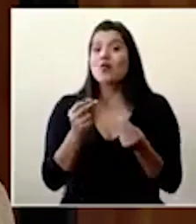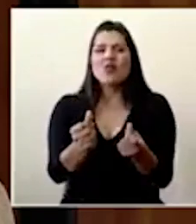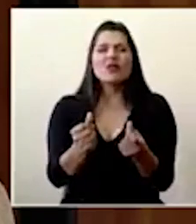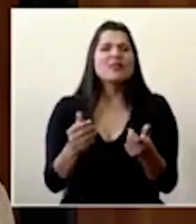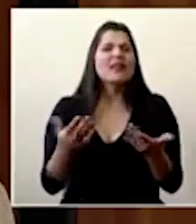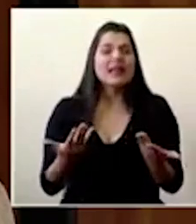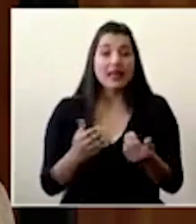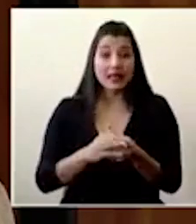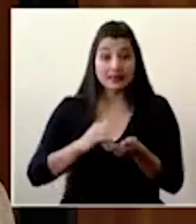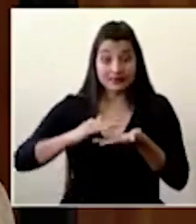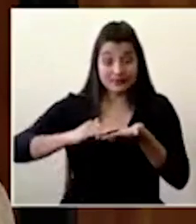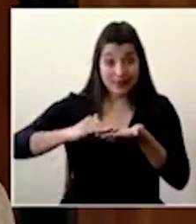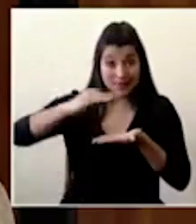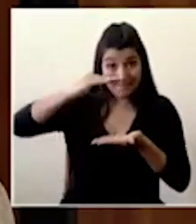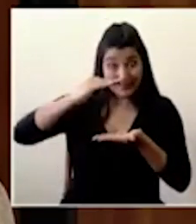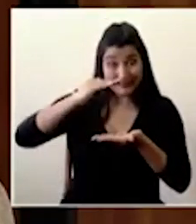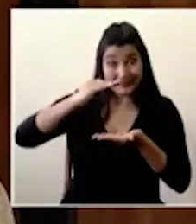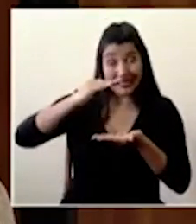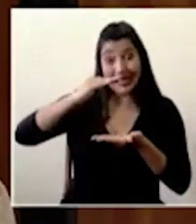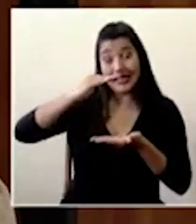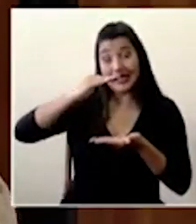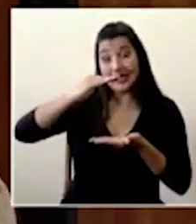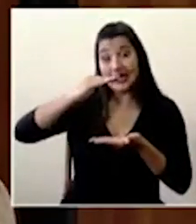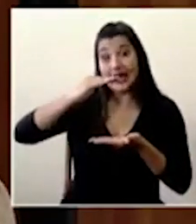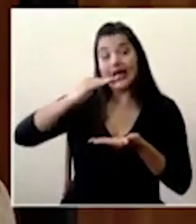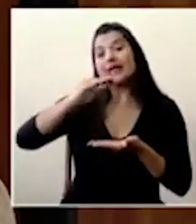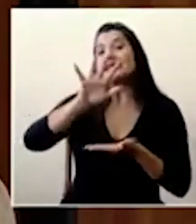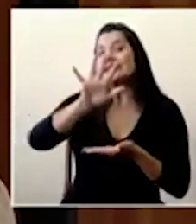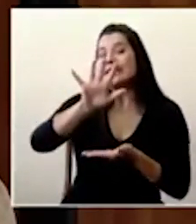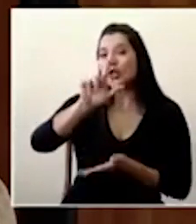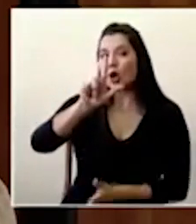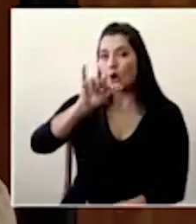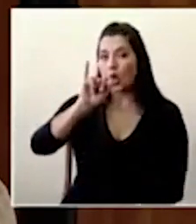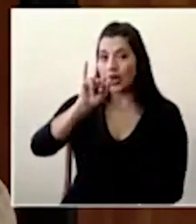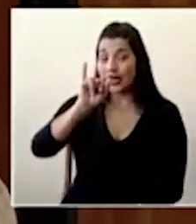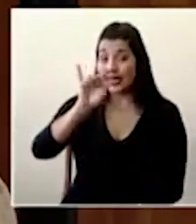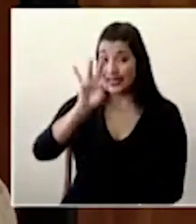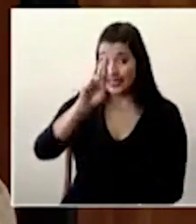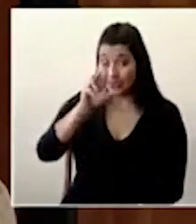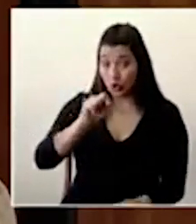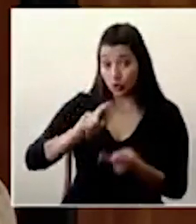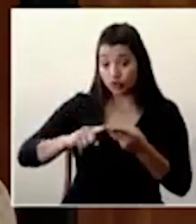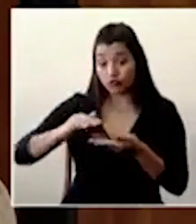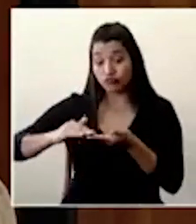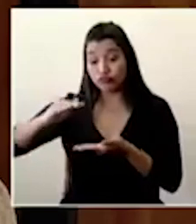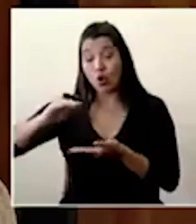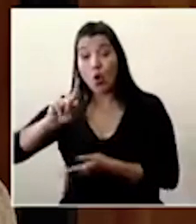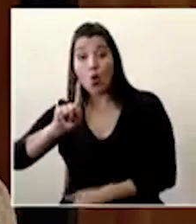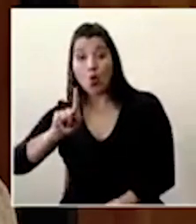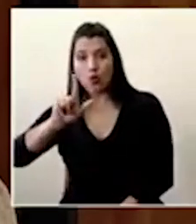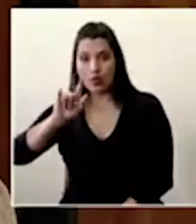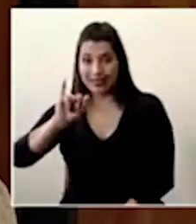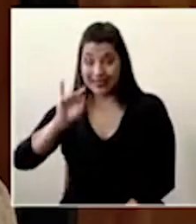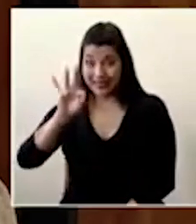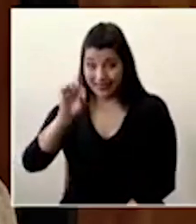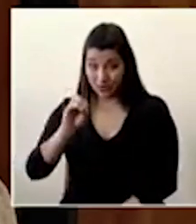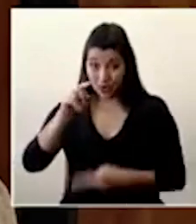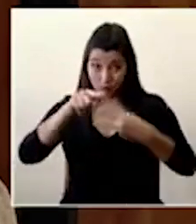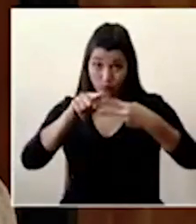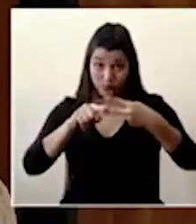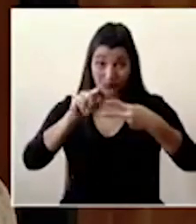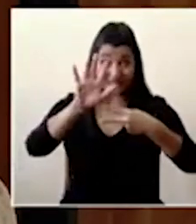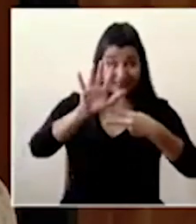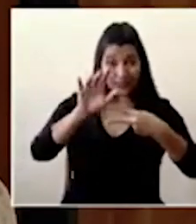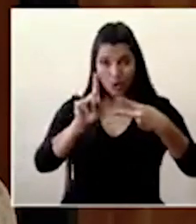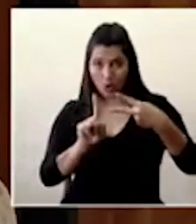el envase en cinco litros y en un litro de alcohol que la FANAL está